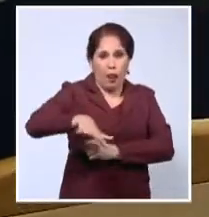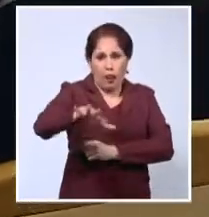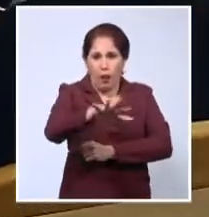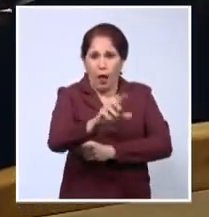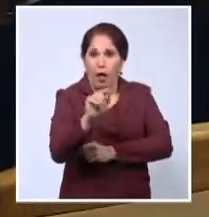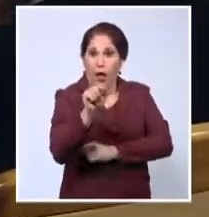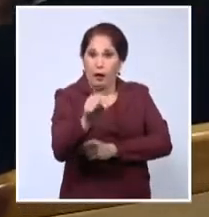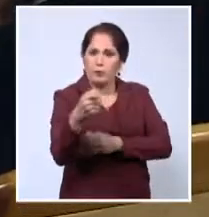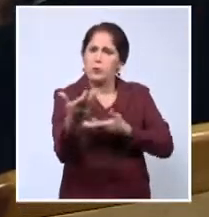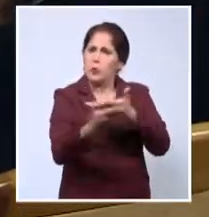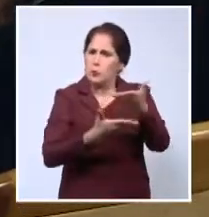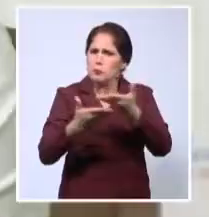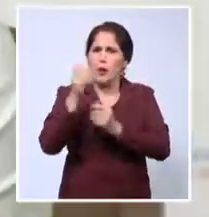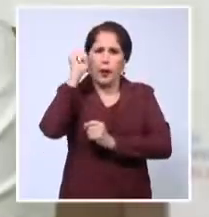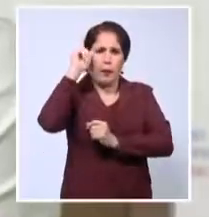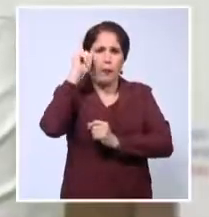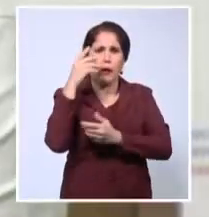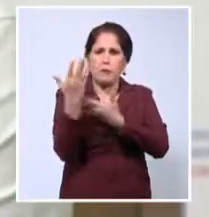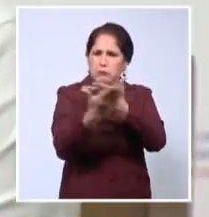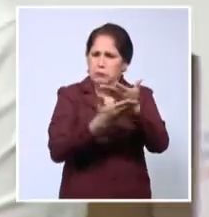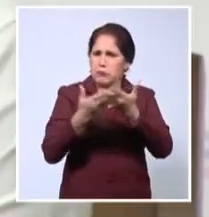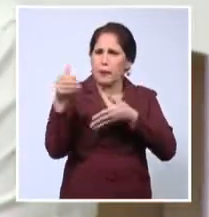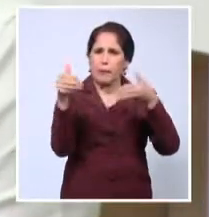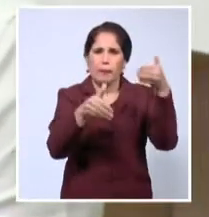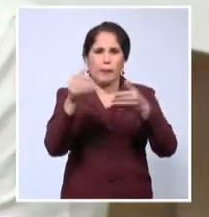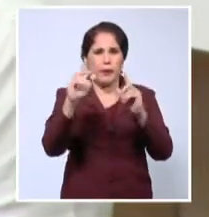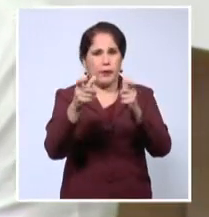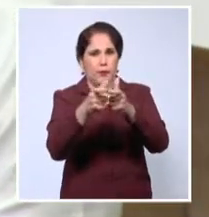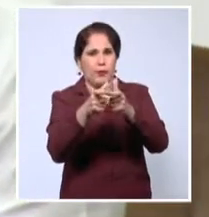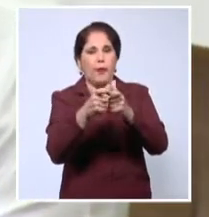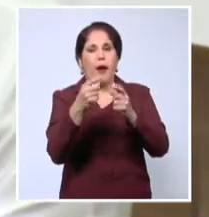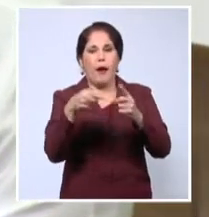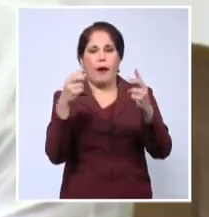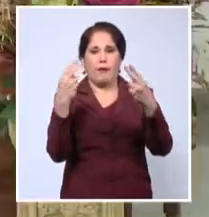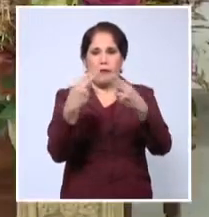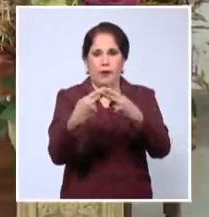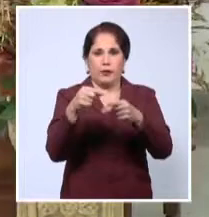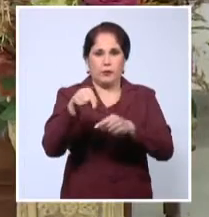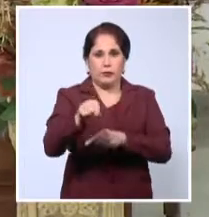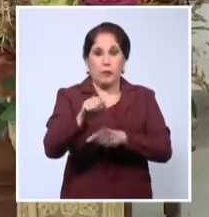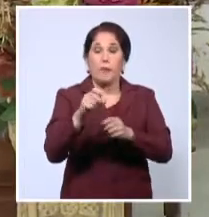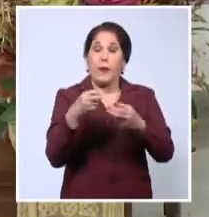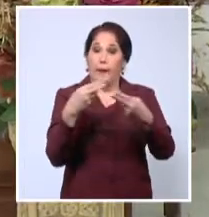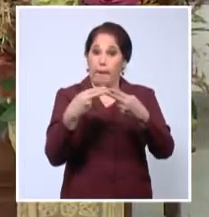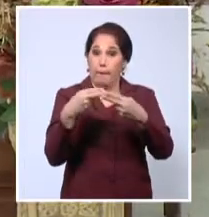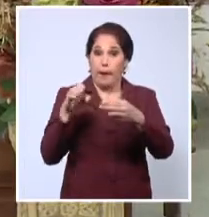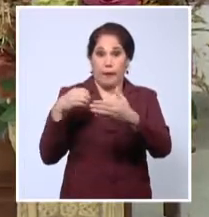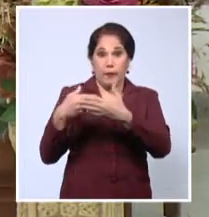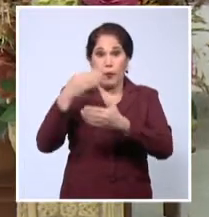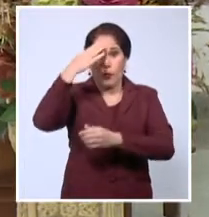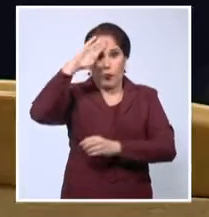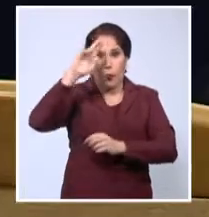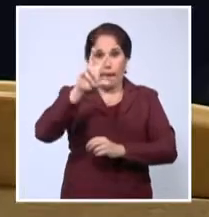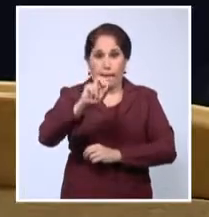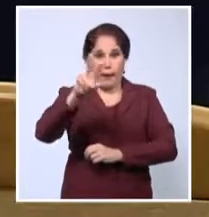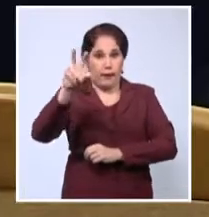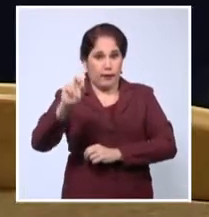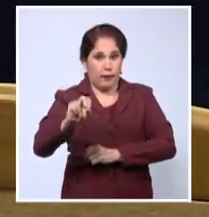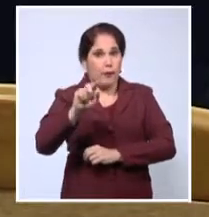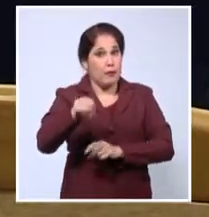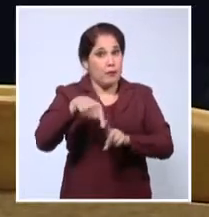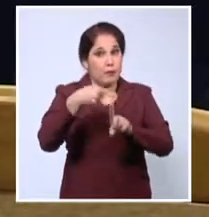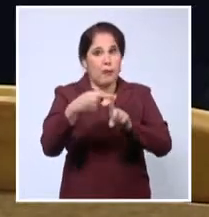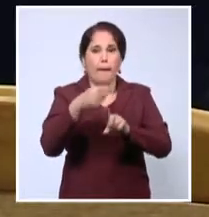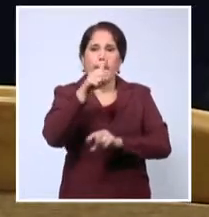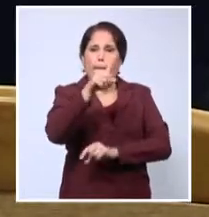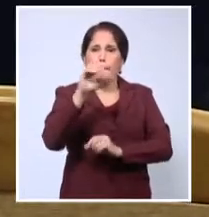compartieron sus experiencias con los participantes en el encuentro. El Foro Empresarial Cuba 2020 suma más de